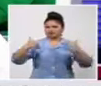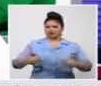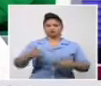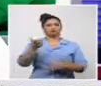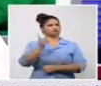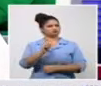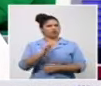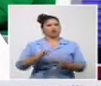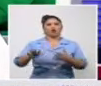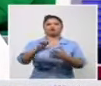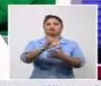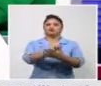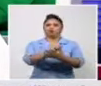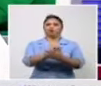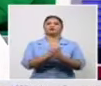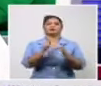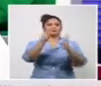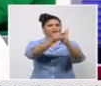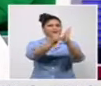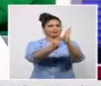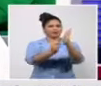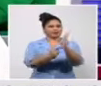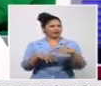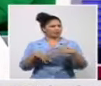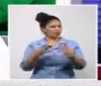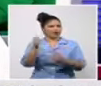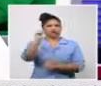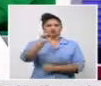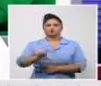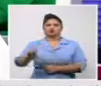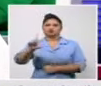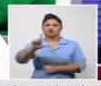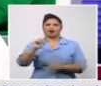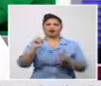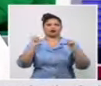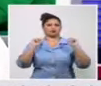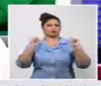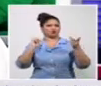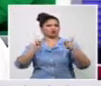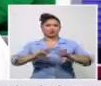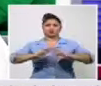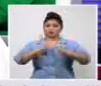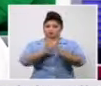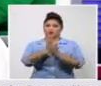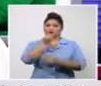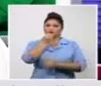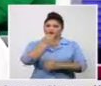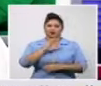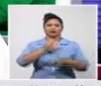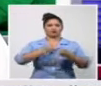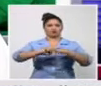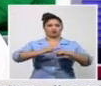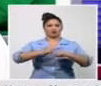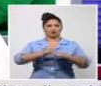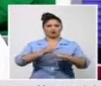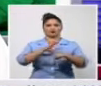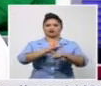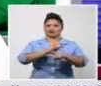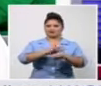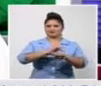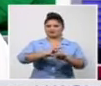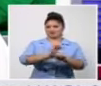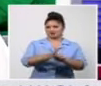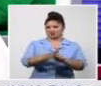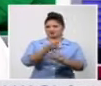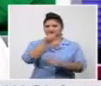política que puede permitir el control de la enfermedad aun cuando